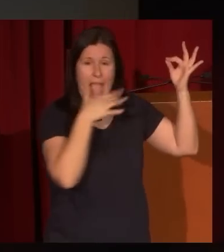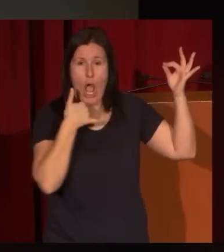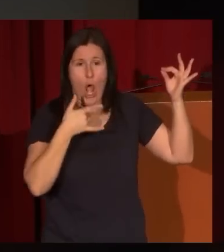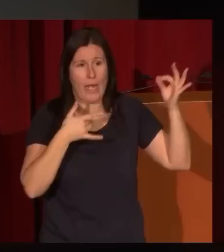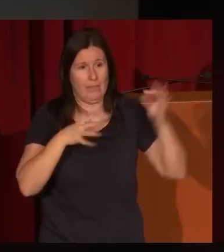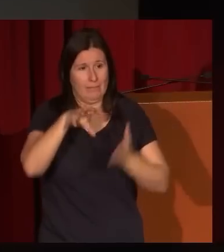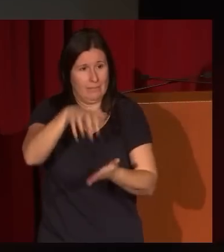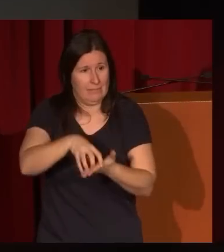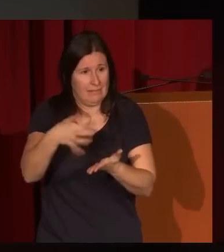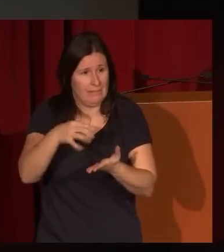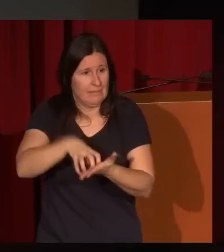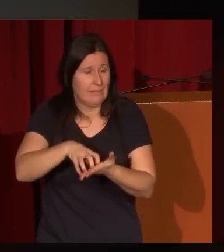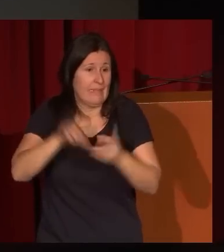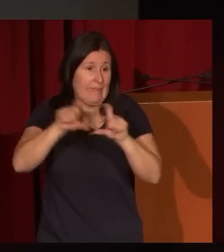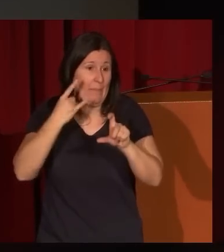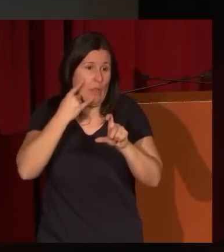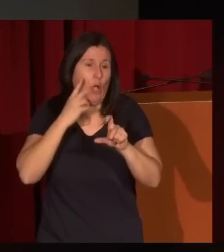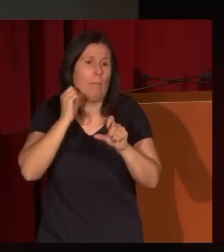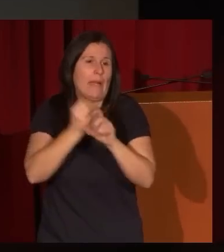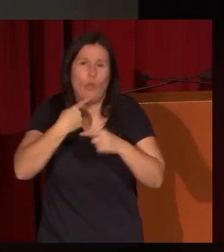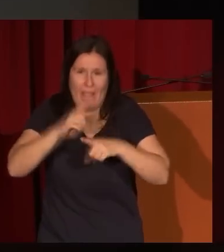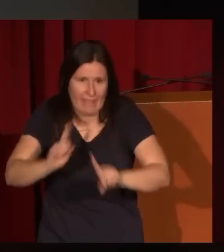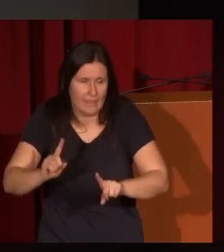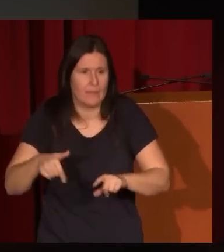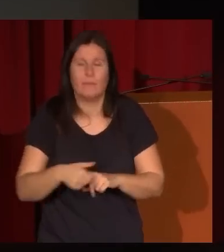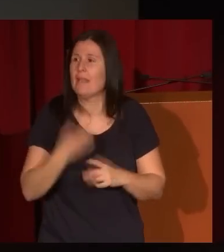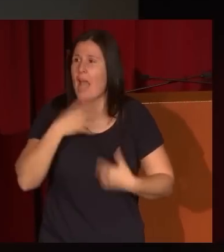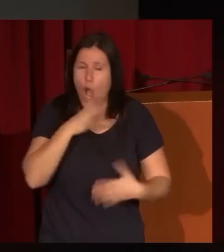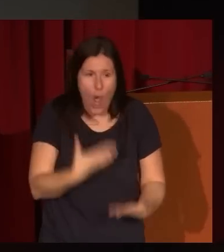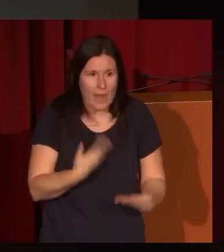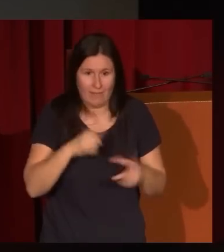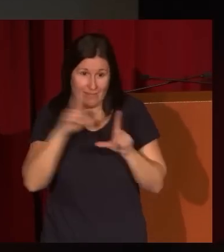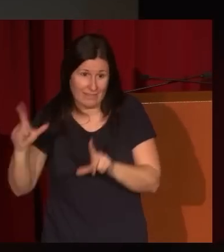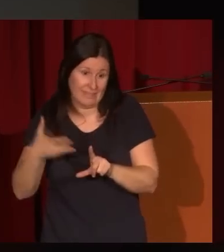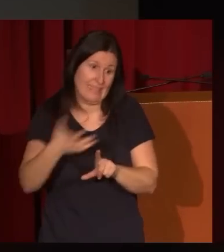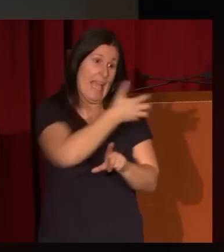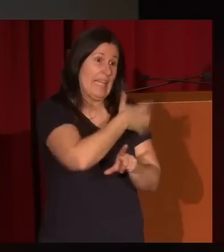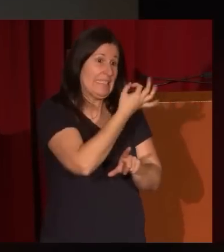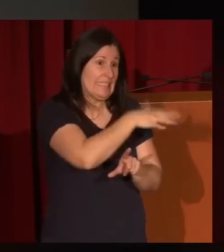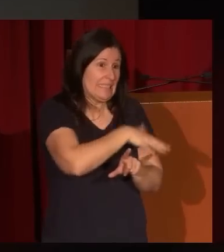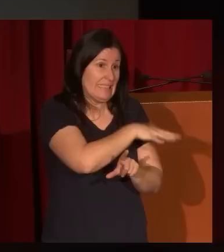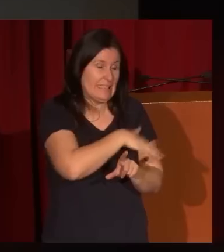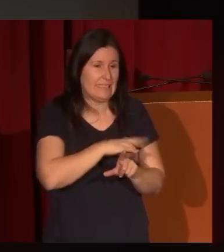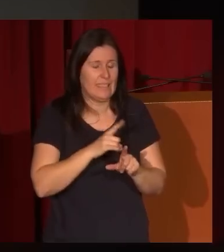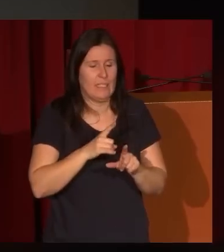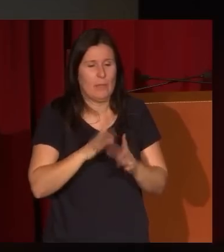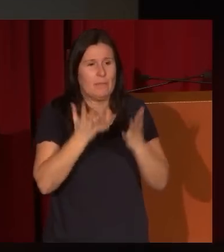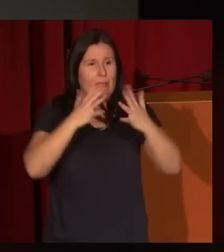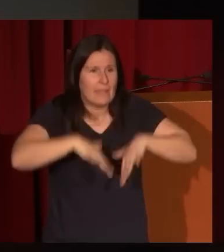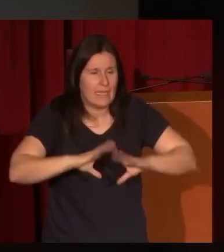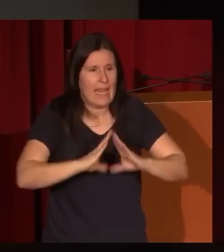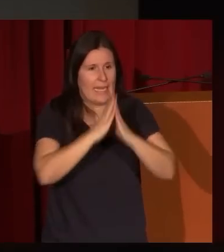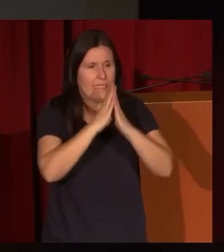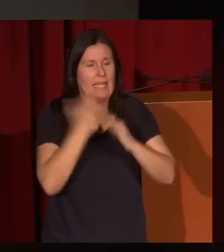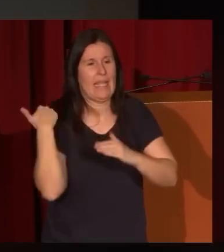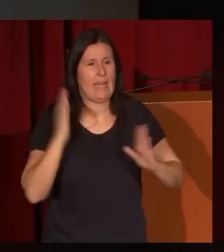no vamos a hacer publicidad, pero aquí estaba la Iglesia de Buen Suceso y aquí vemos las medianías derruidas de la Iglesia